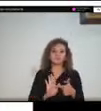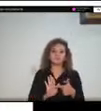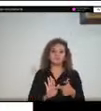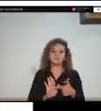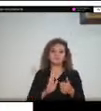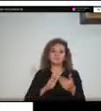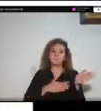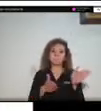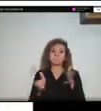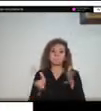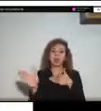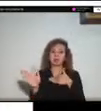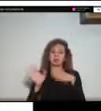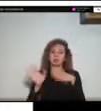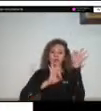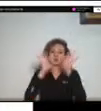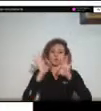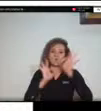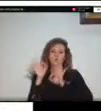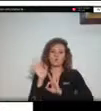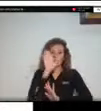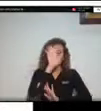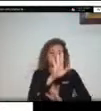del sector